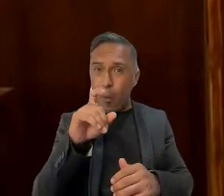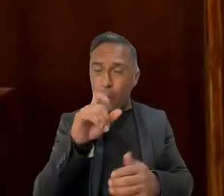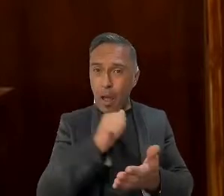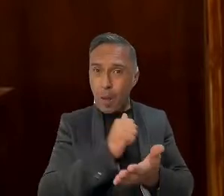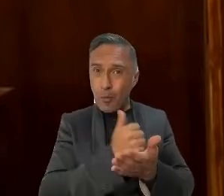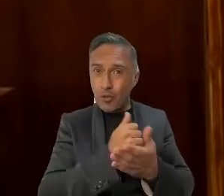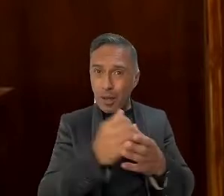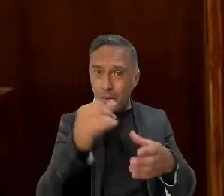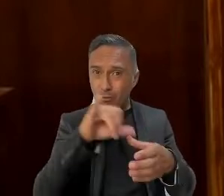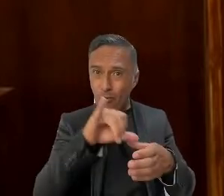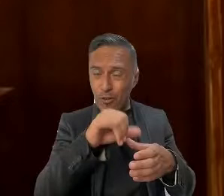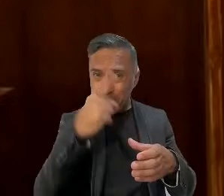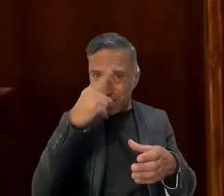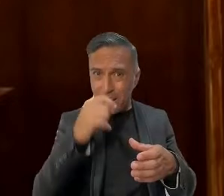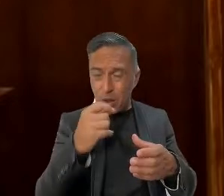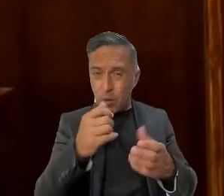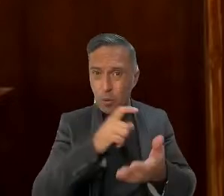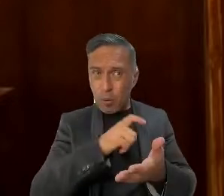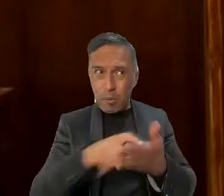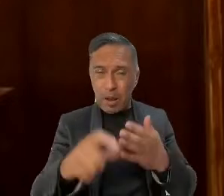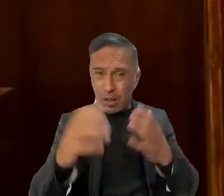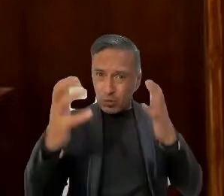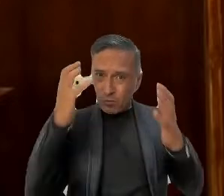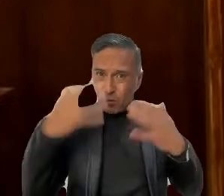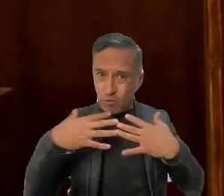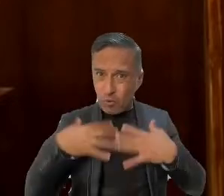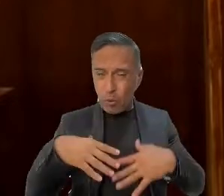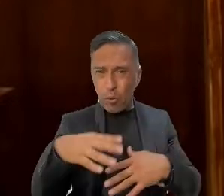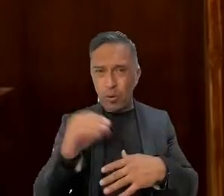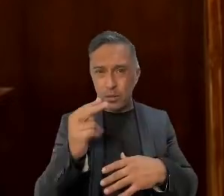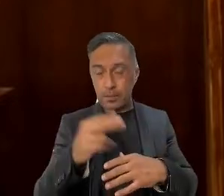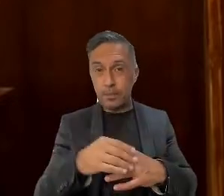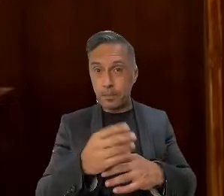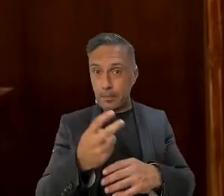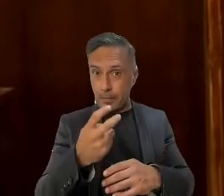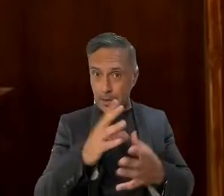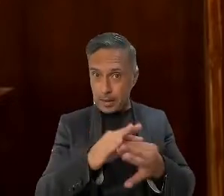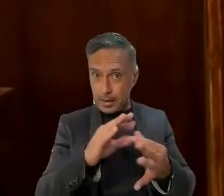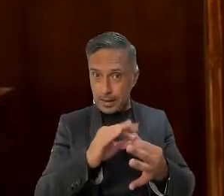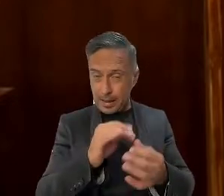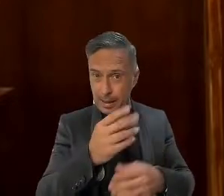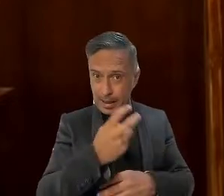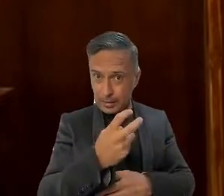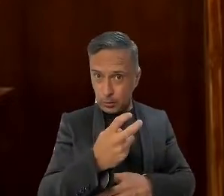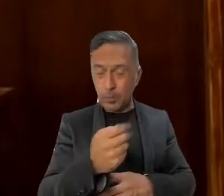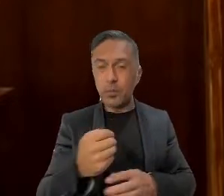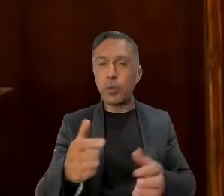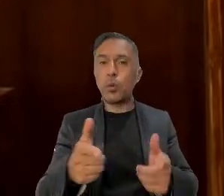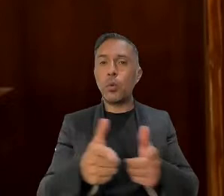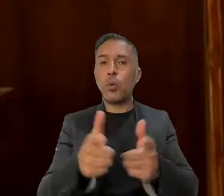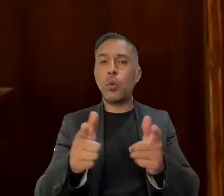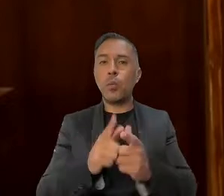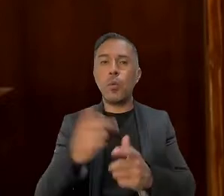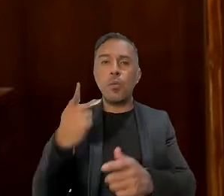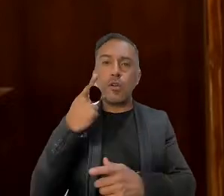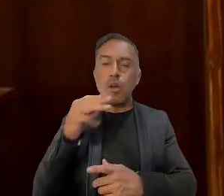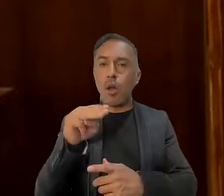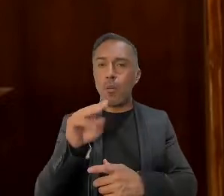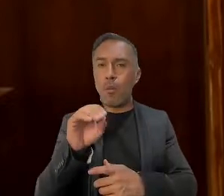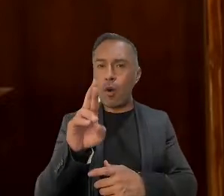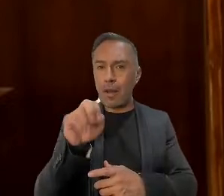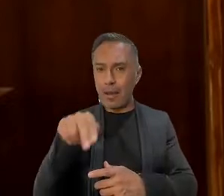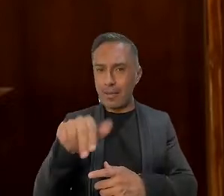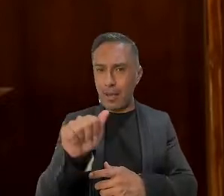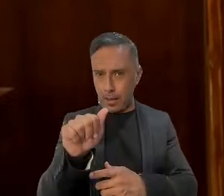uso. Con base a lo expuesto, el grupo parlamentario de Morena emite